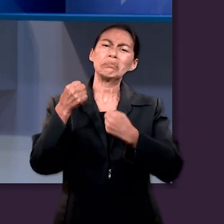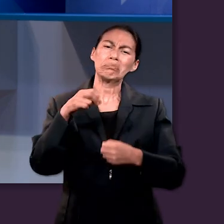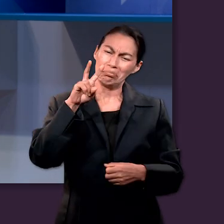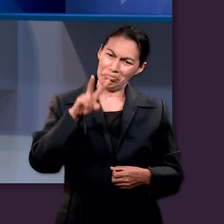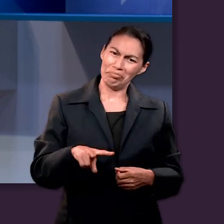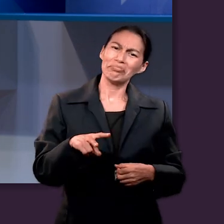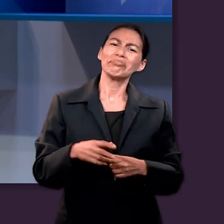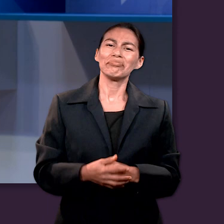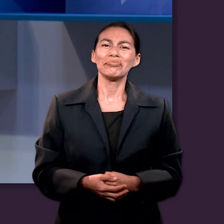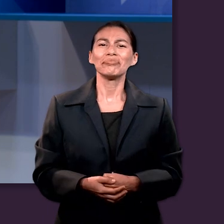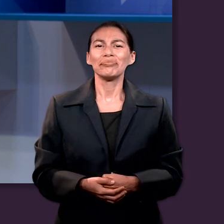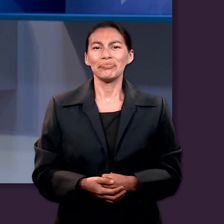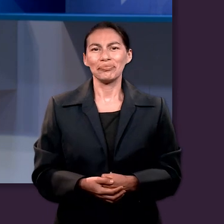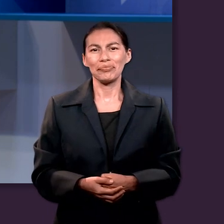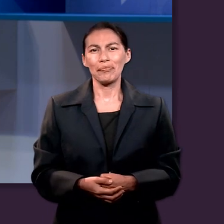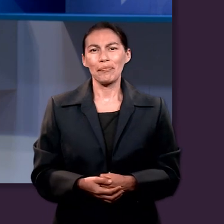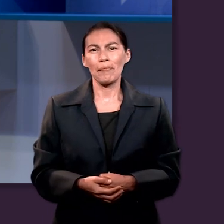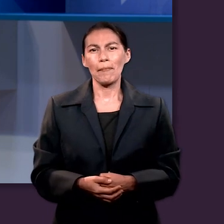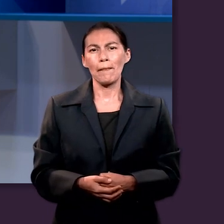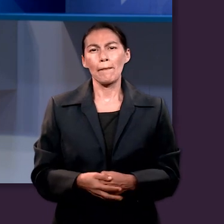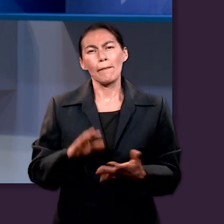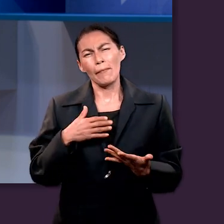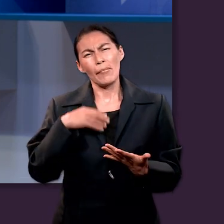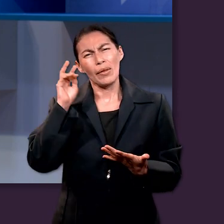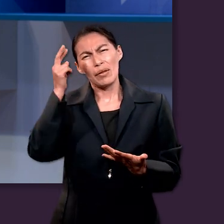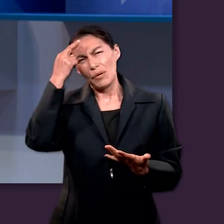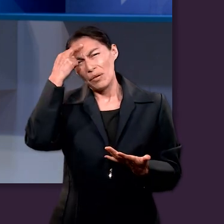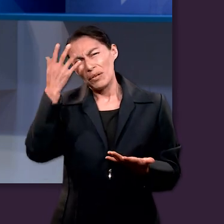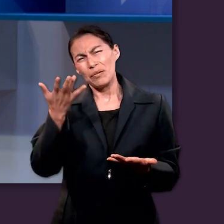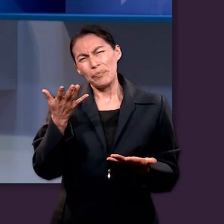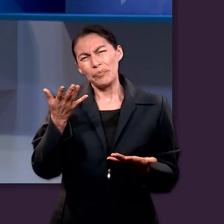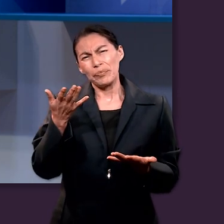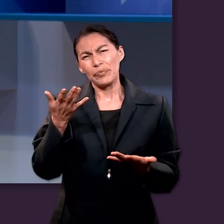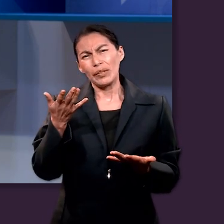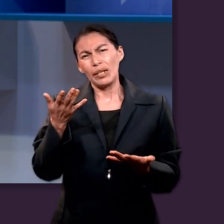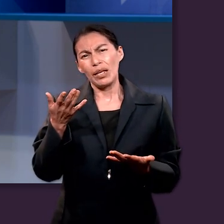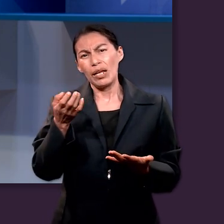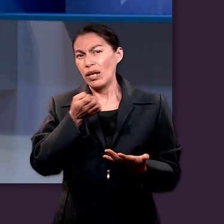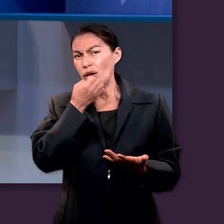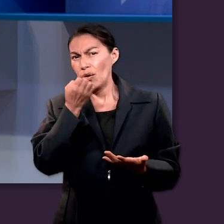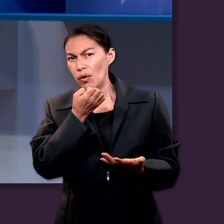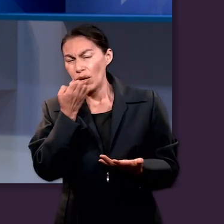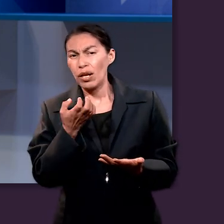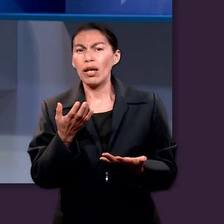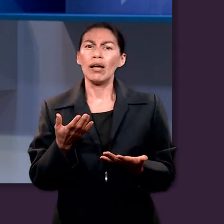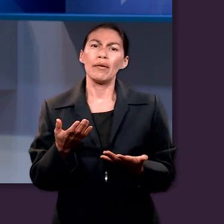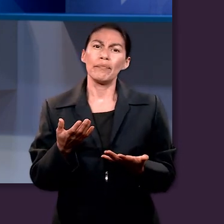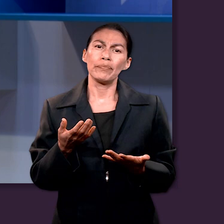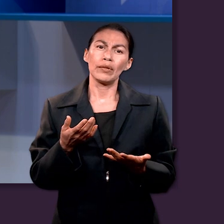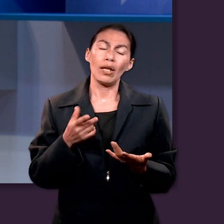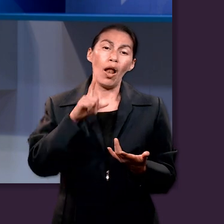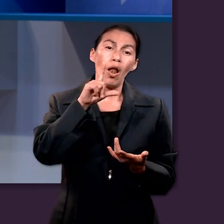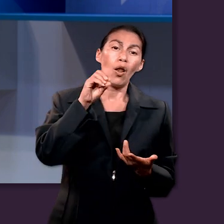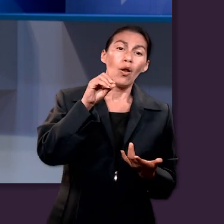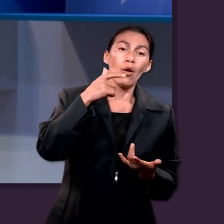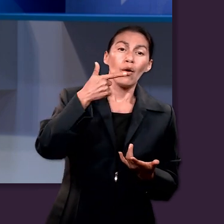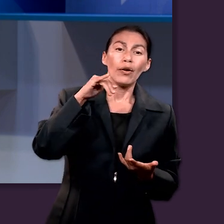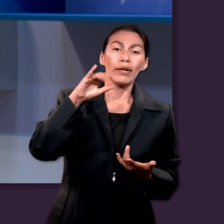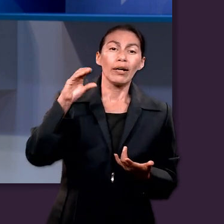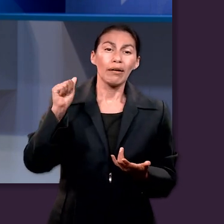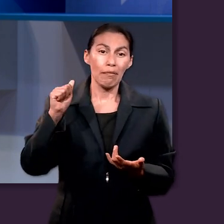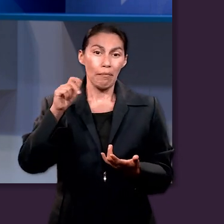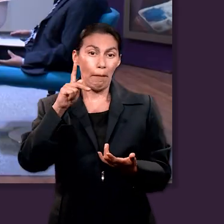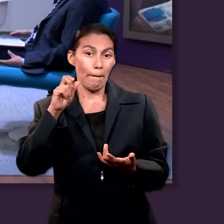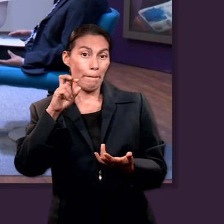fortalecernos y de operar en esta forma. Recuerdo que por ahí algunos profesores de la facultad le